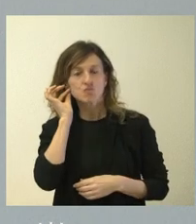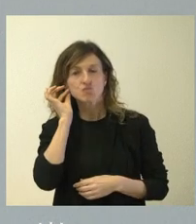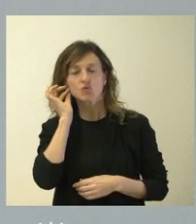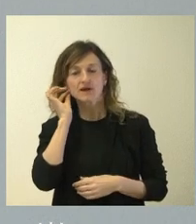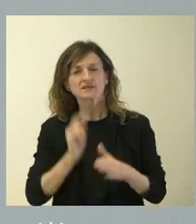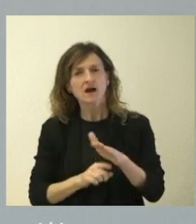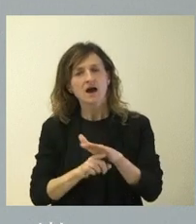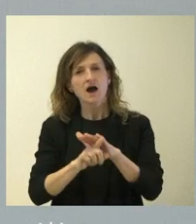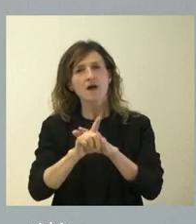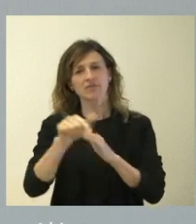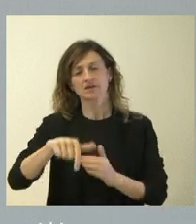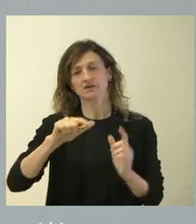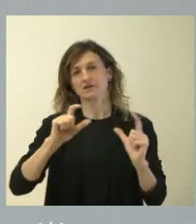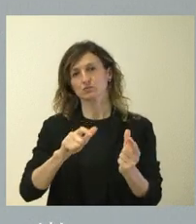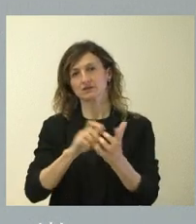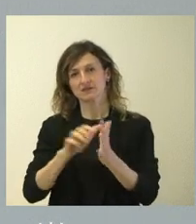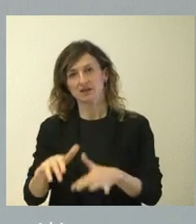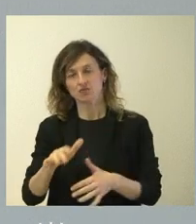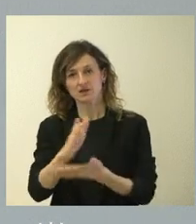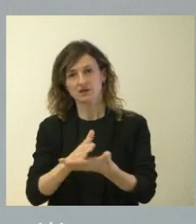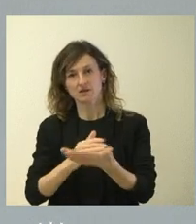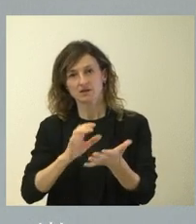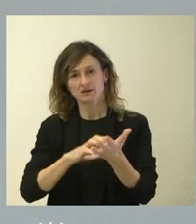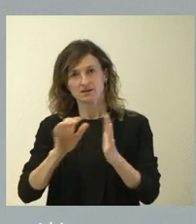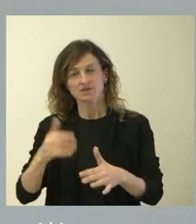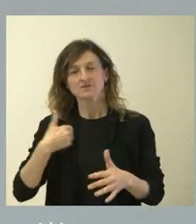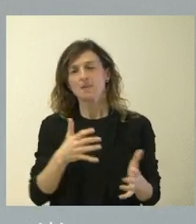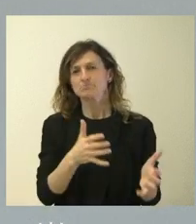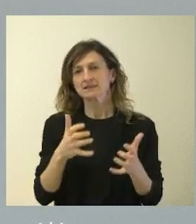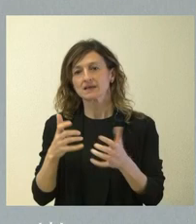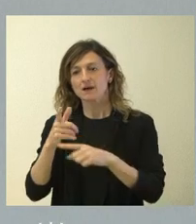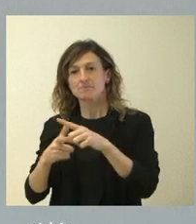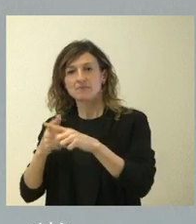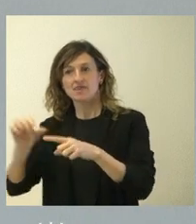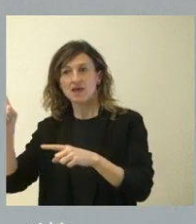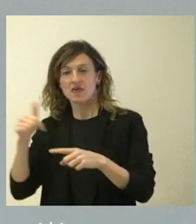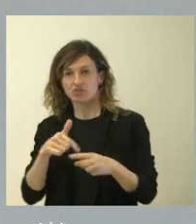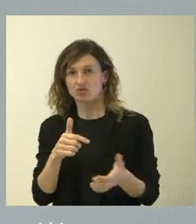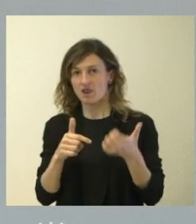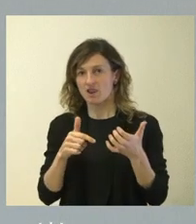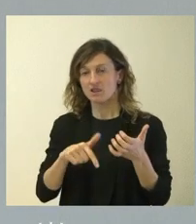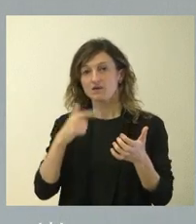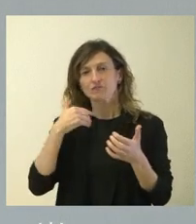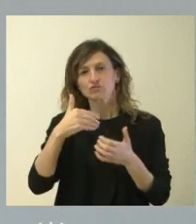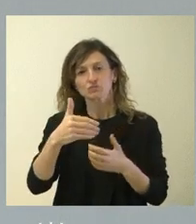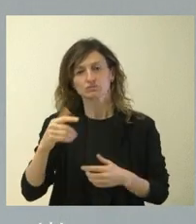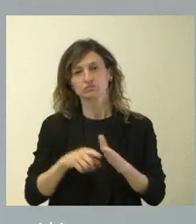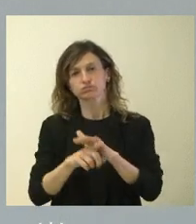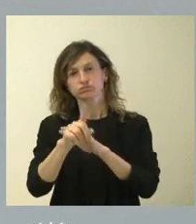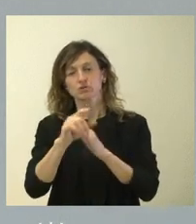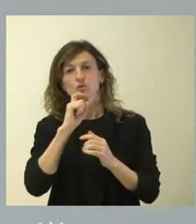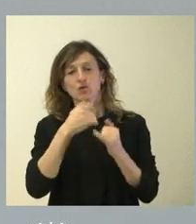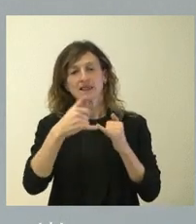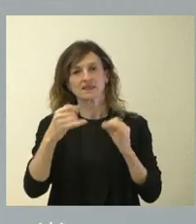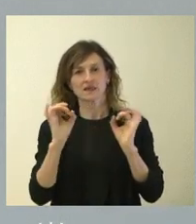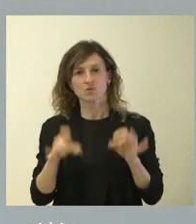avanzando en Castilla y León y que Castilla y León ya tiene algunas ventajas respecto a la media nacional y creemos que puede seguir avanzando en el futuro a través de líneas como